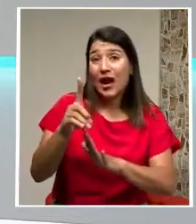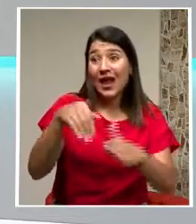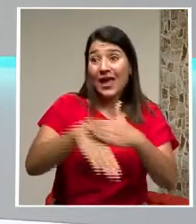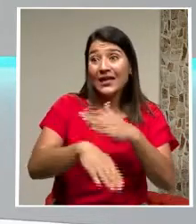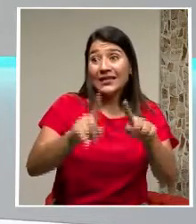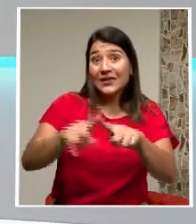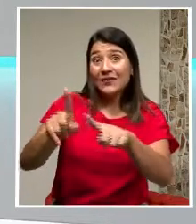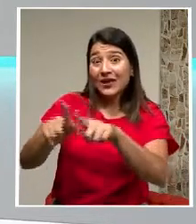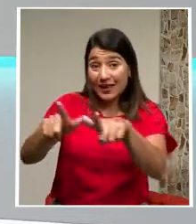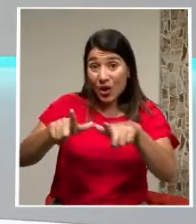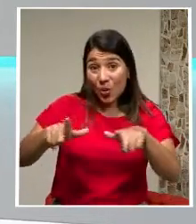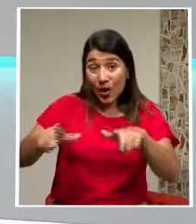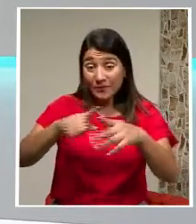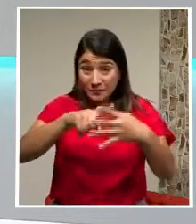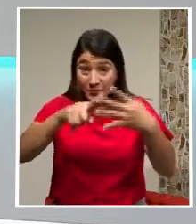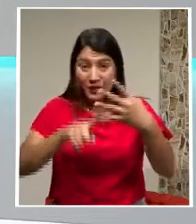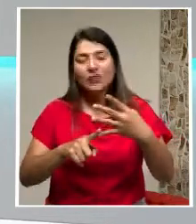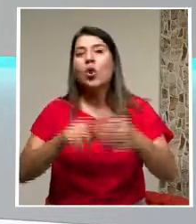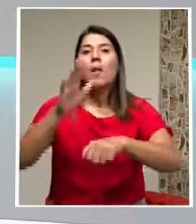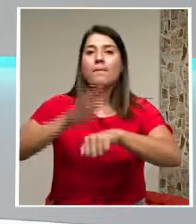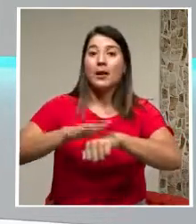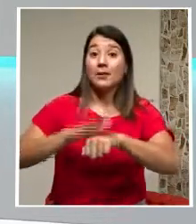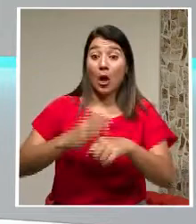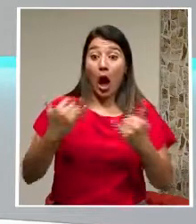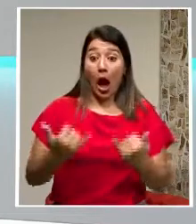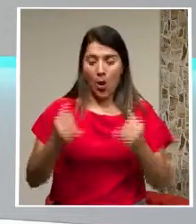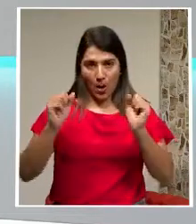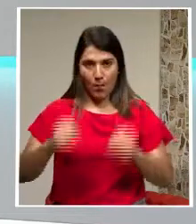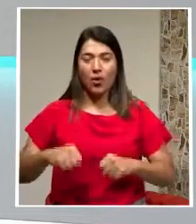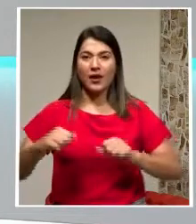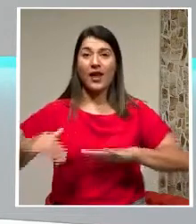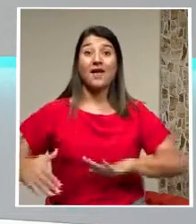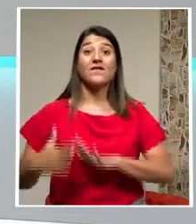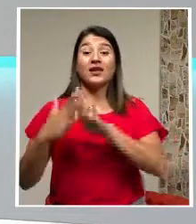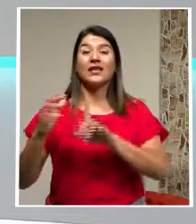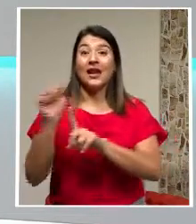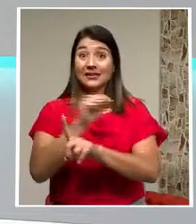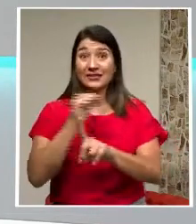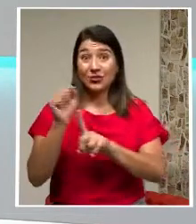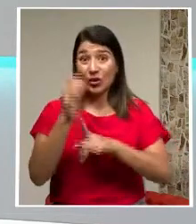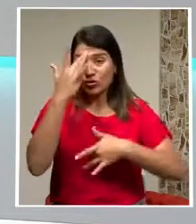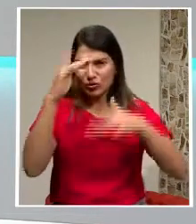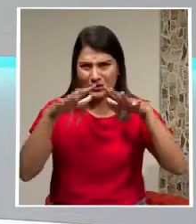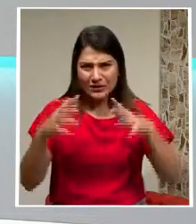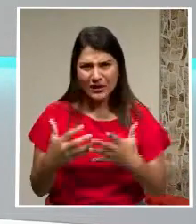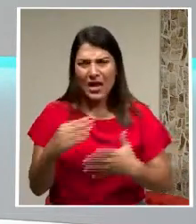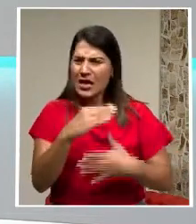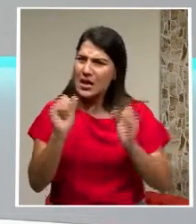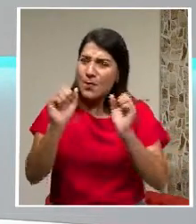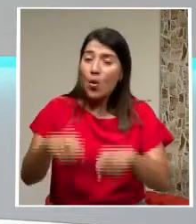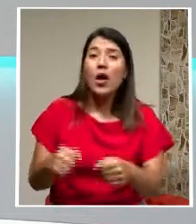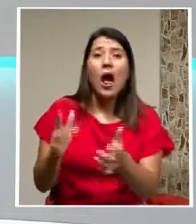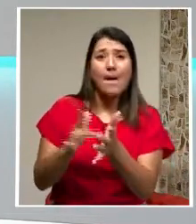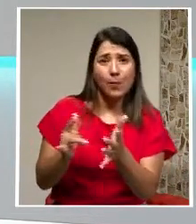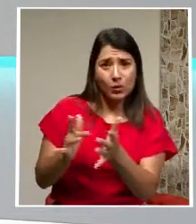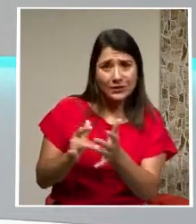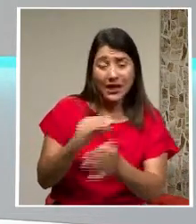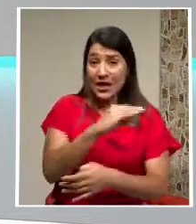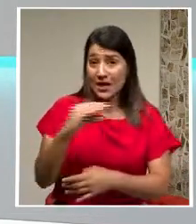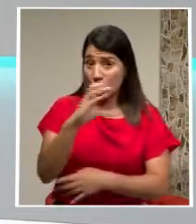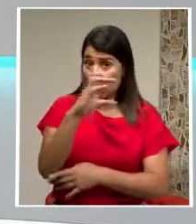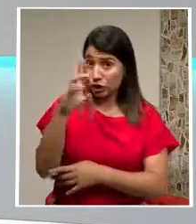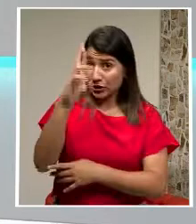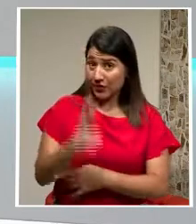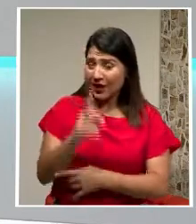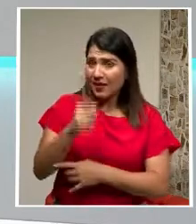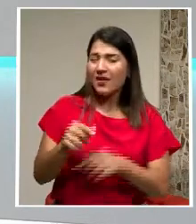Es el que nos ha permitido Enfrentar Esta Esta situación Y sacar un provecho De ella Y Costa Rica Tiene que seguir